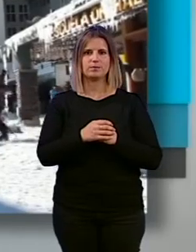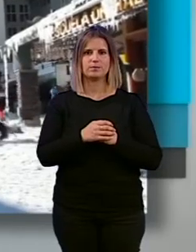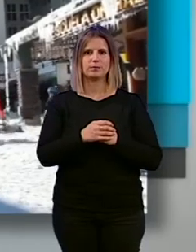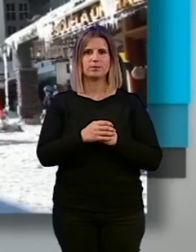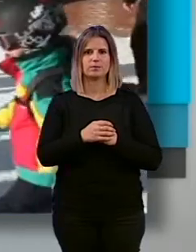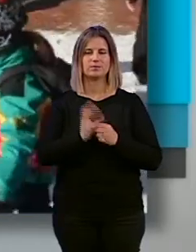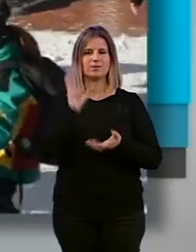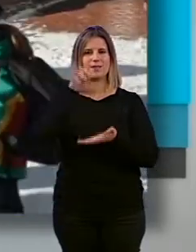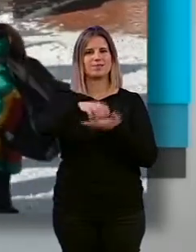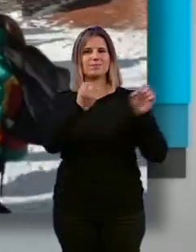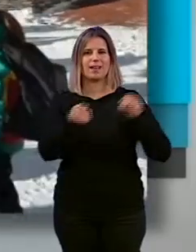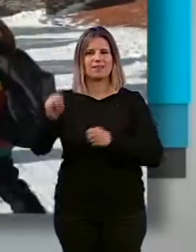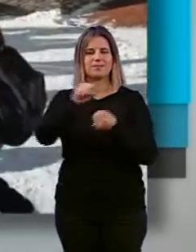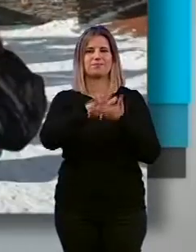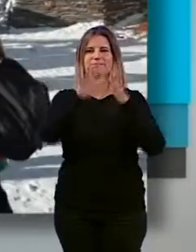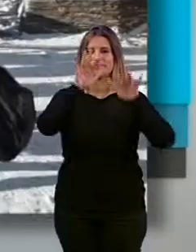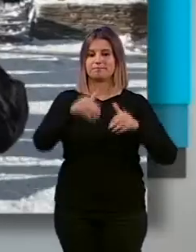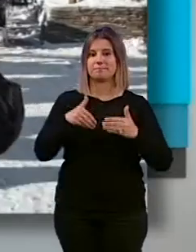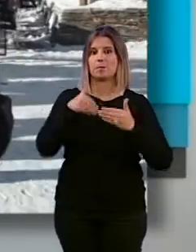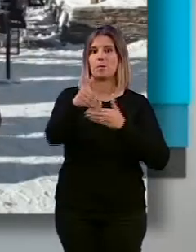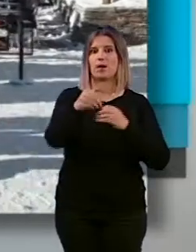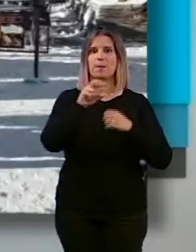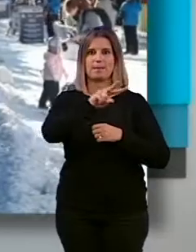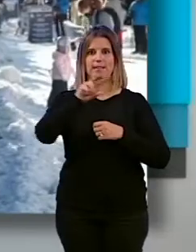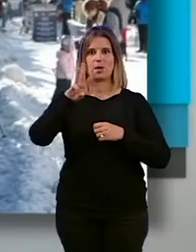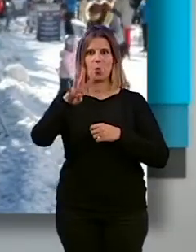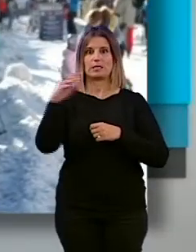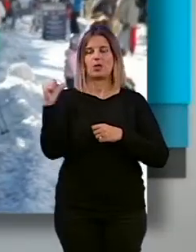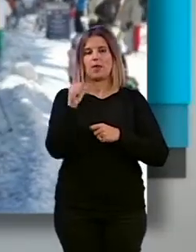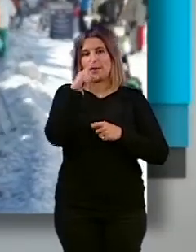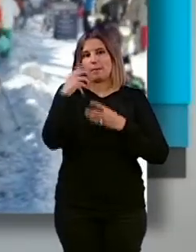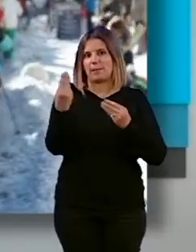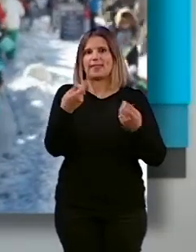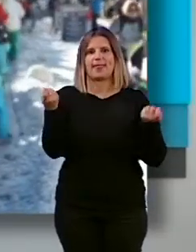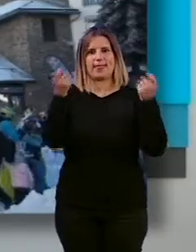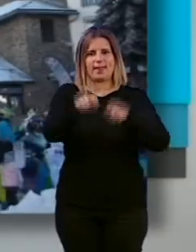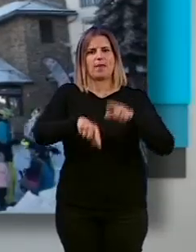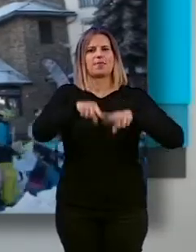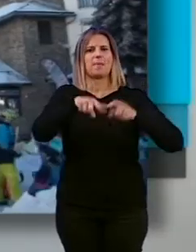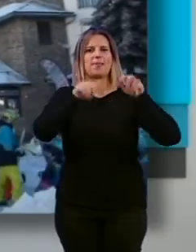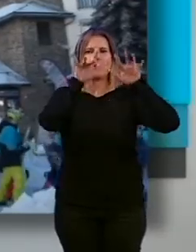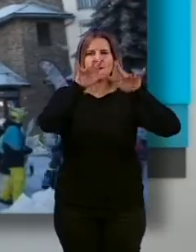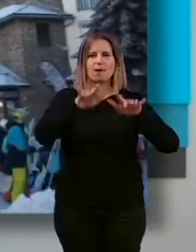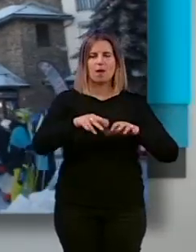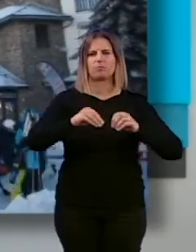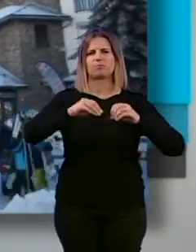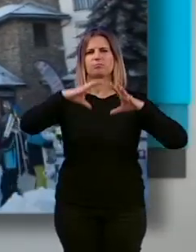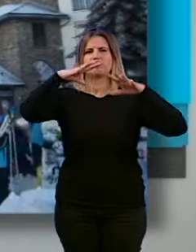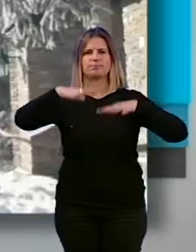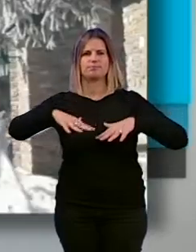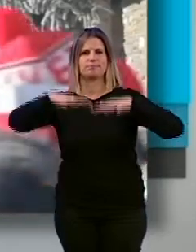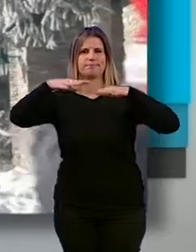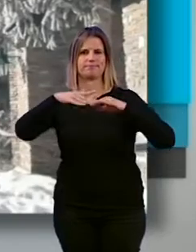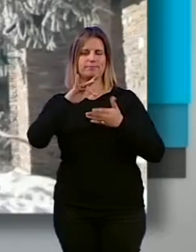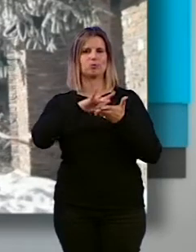La estación de esquí de Sierra Nevada prevé cerrar el próximo 24 de abril en función de la evolución de la nieve que es más abundante en el recinto